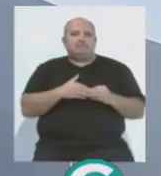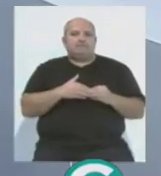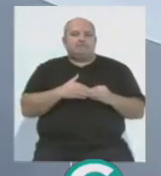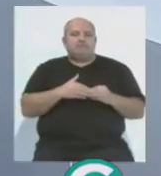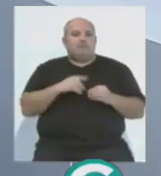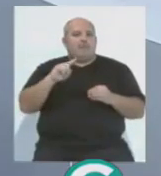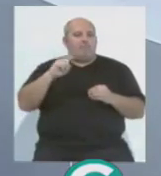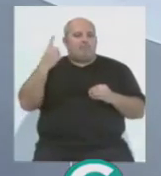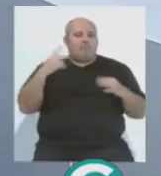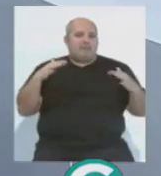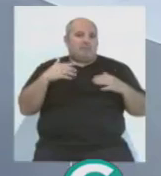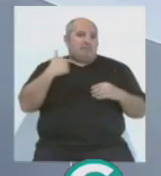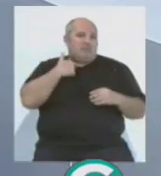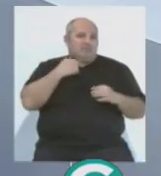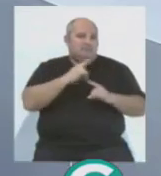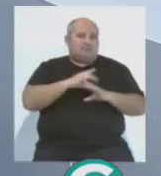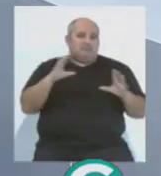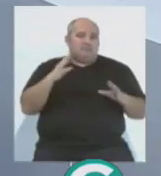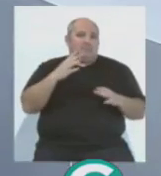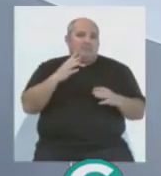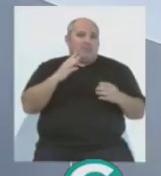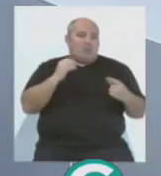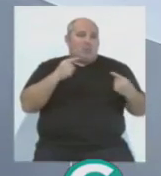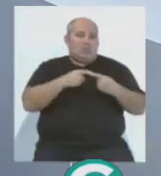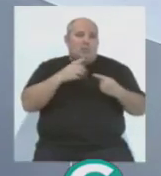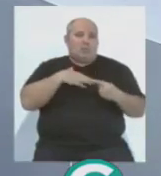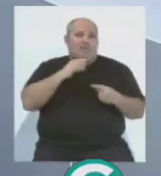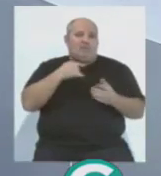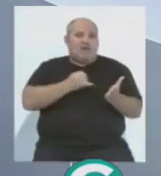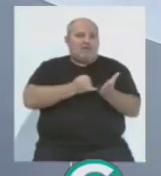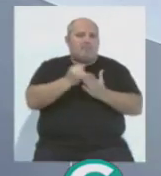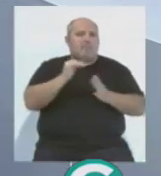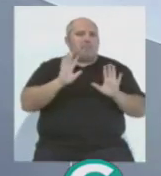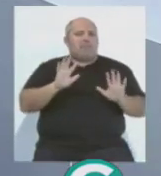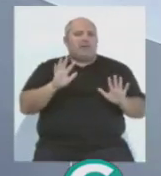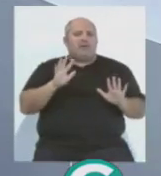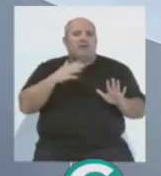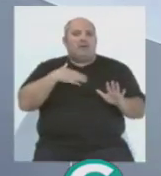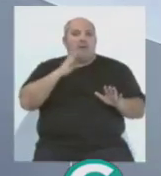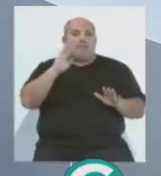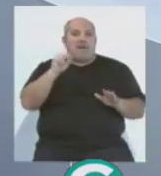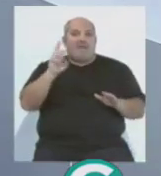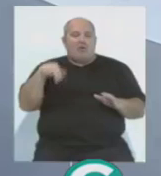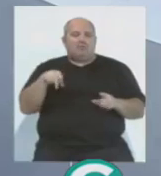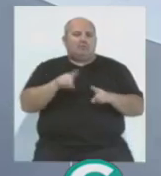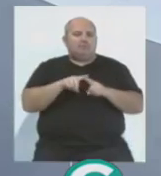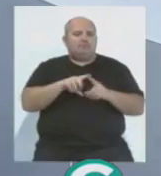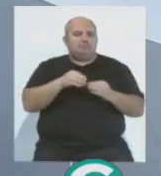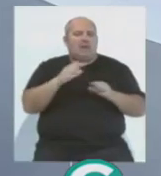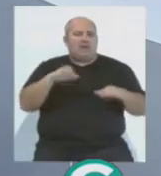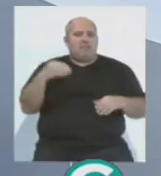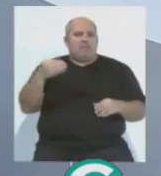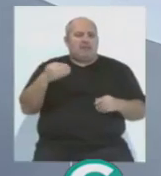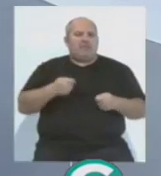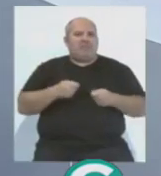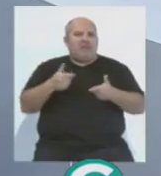el primer partido que pierde, frente justamente al Fuenlabrada. Pero Juanma Pavón también ha dotado al Cádiz